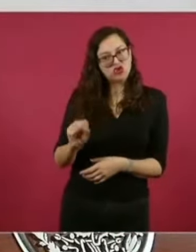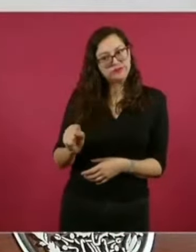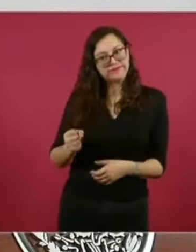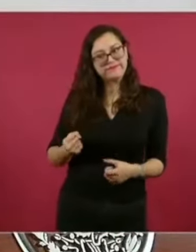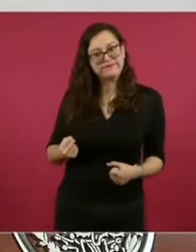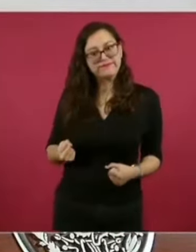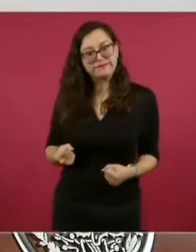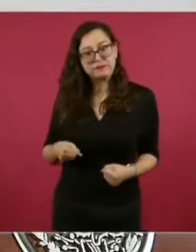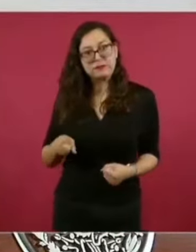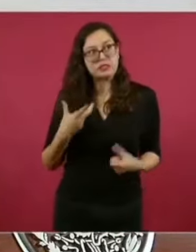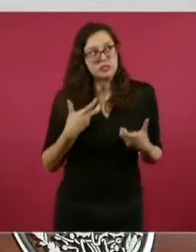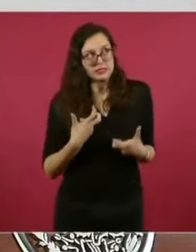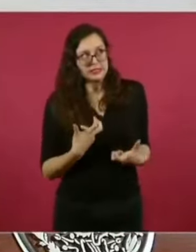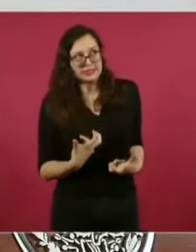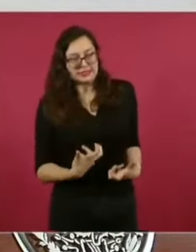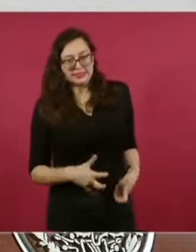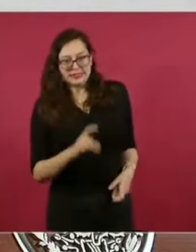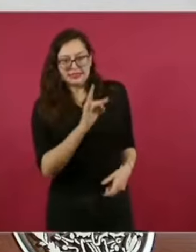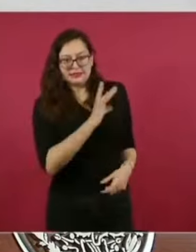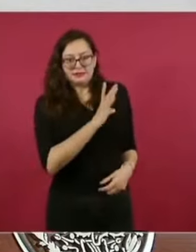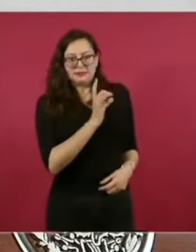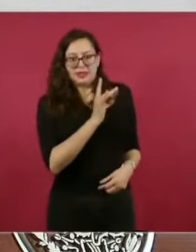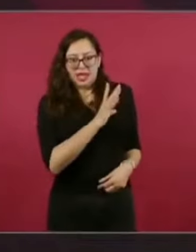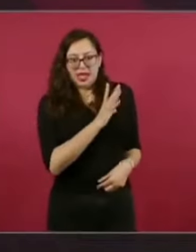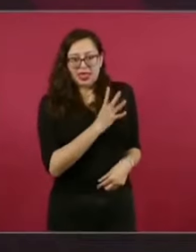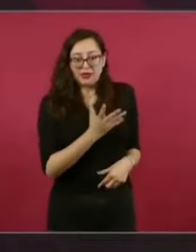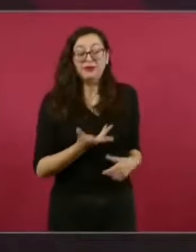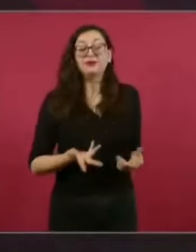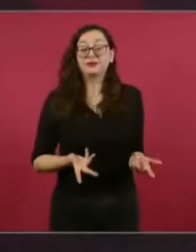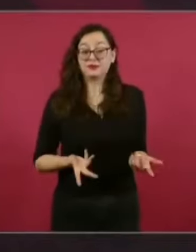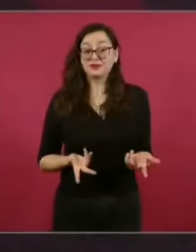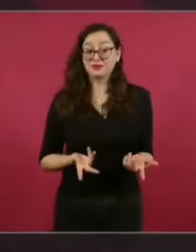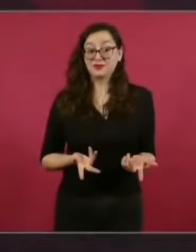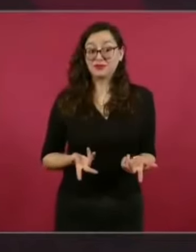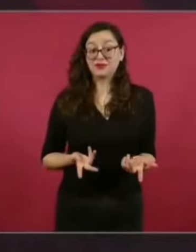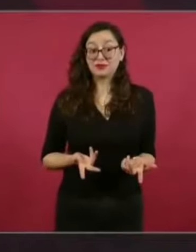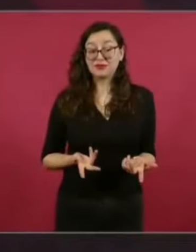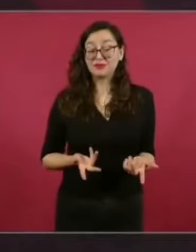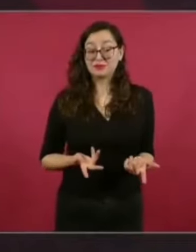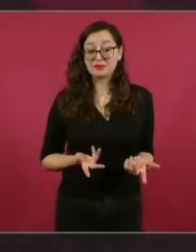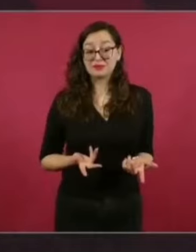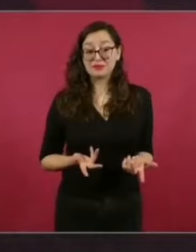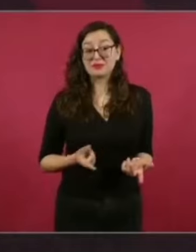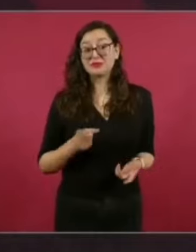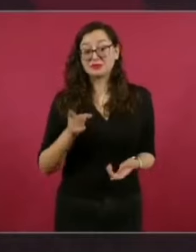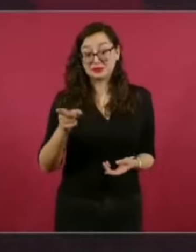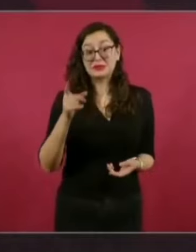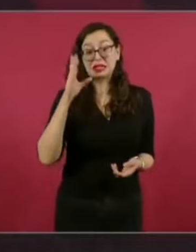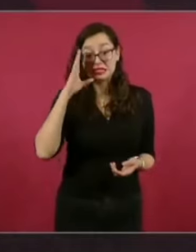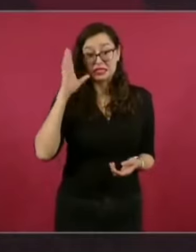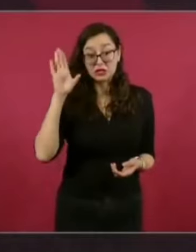y cómo la señora